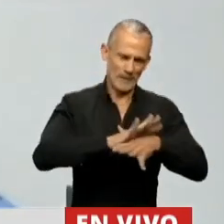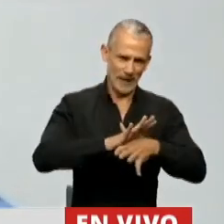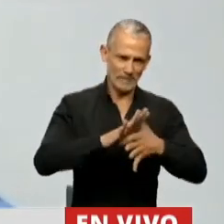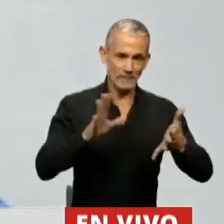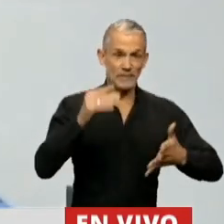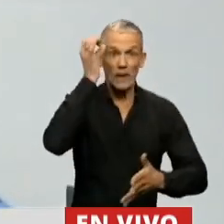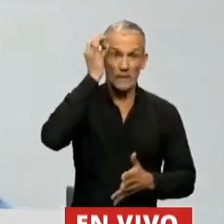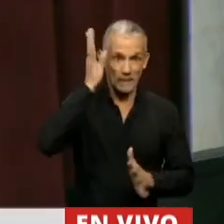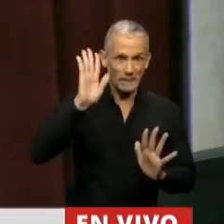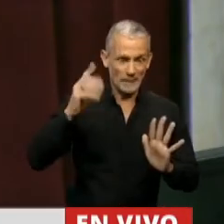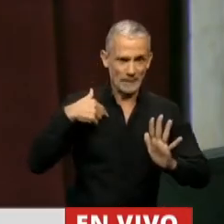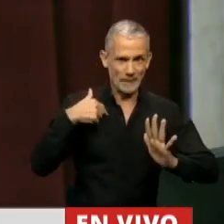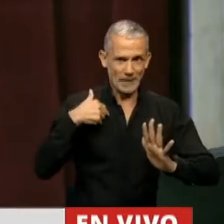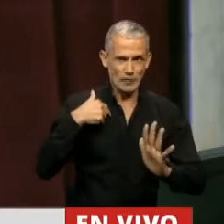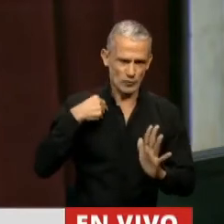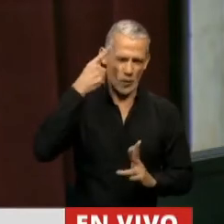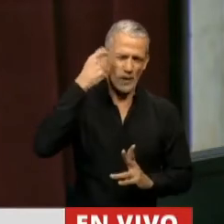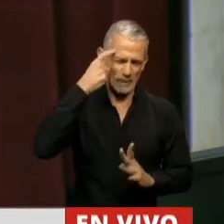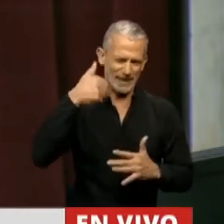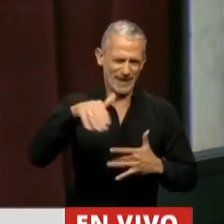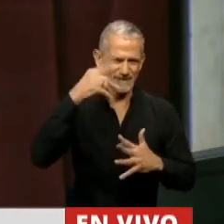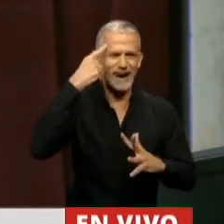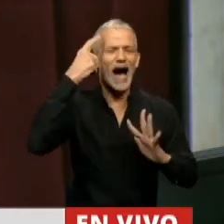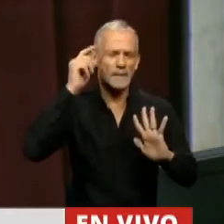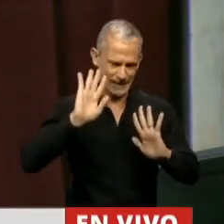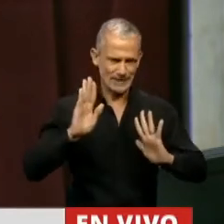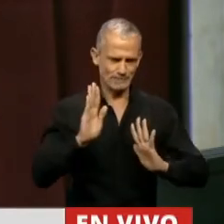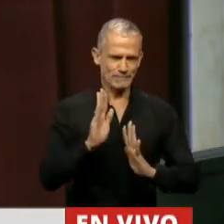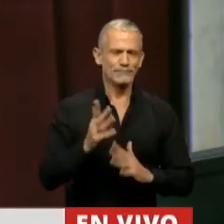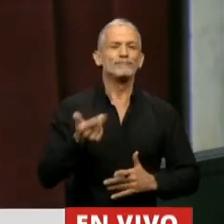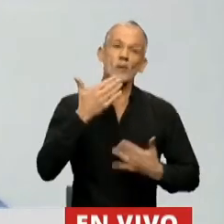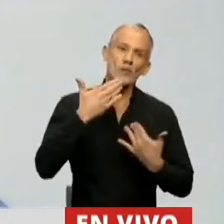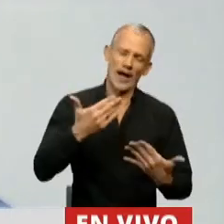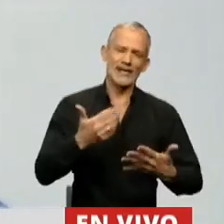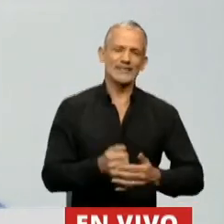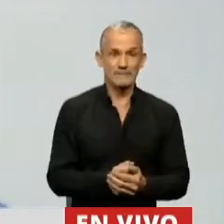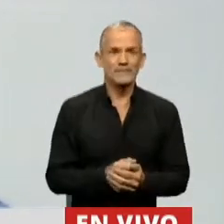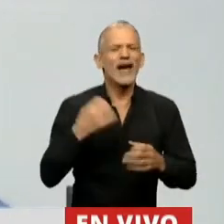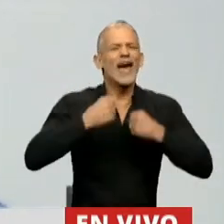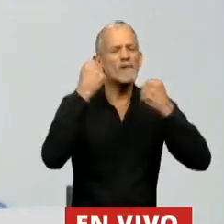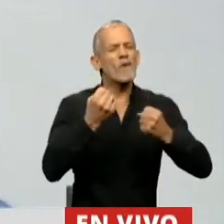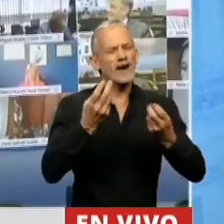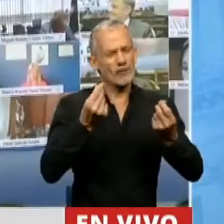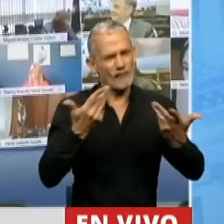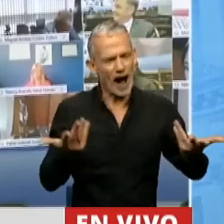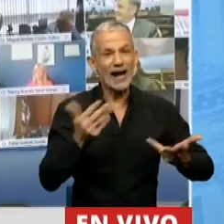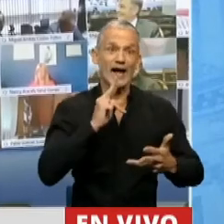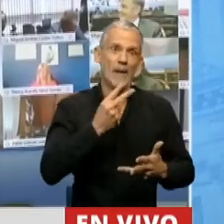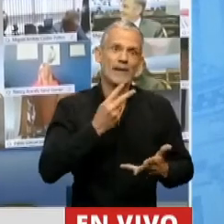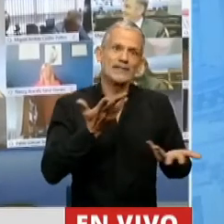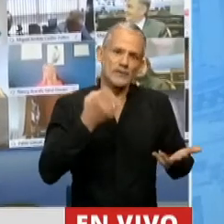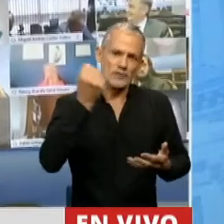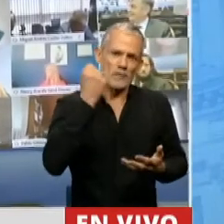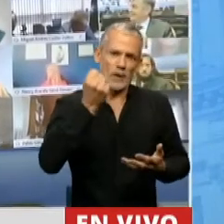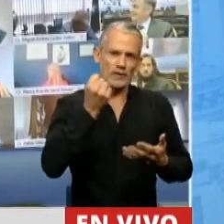a Ya lo voy a prender, diputada, que se tranquila. Bueno, bueno, gracias, gracias. El esfuerzo lo vale. Es el apellido, ¿no?